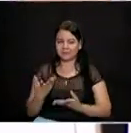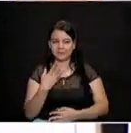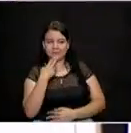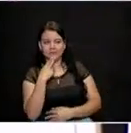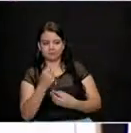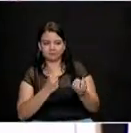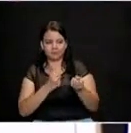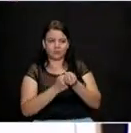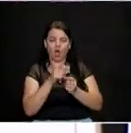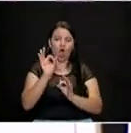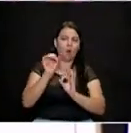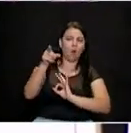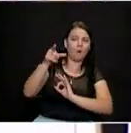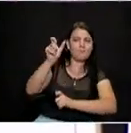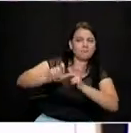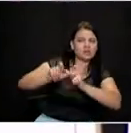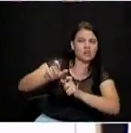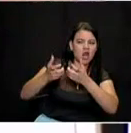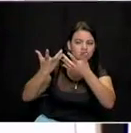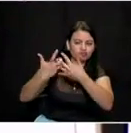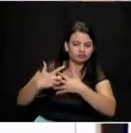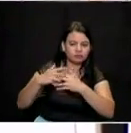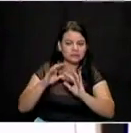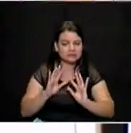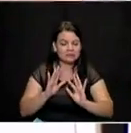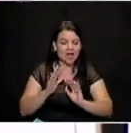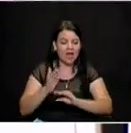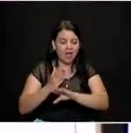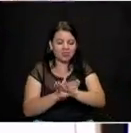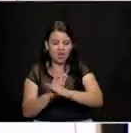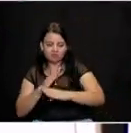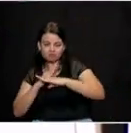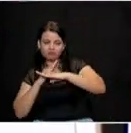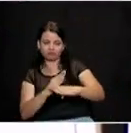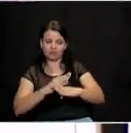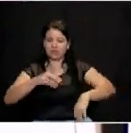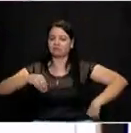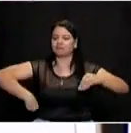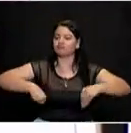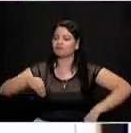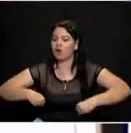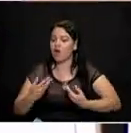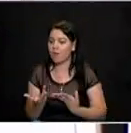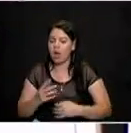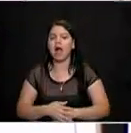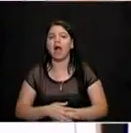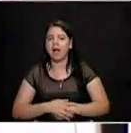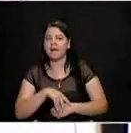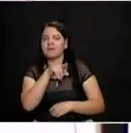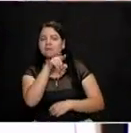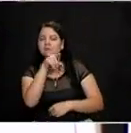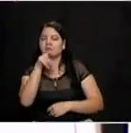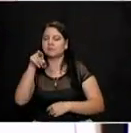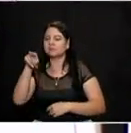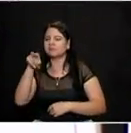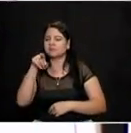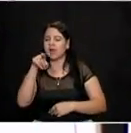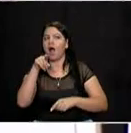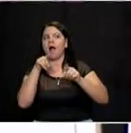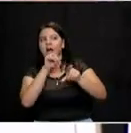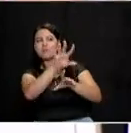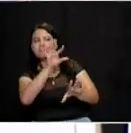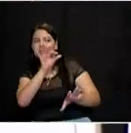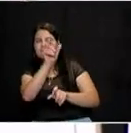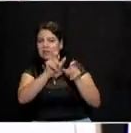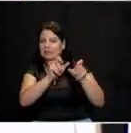de contratistas. La primera gran lucha contra la corrupción es la garantía de elegir una persona que no está allá para satisfacer intereses burocráticos,